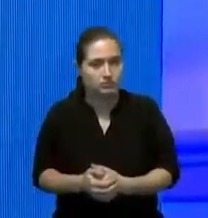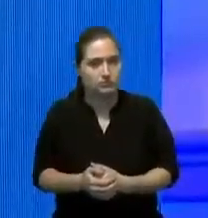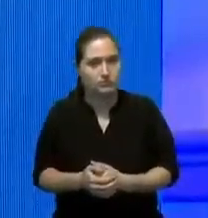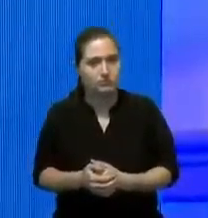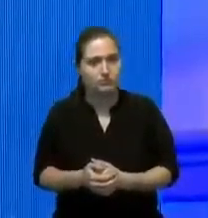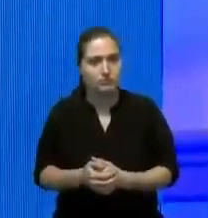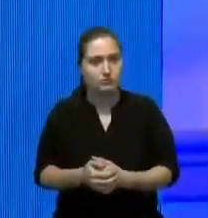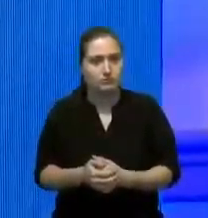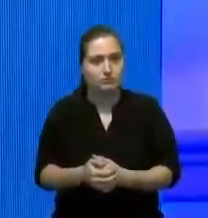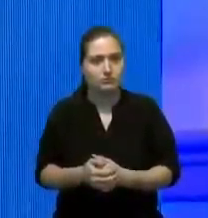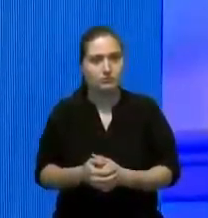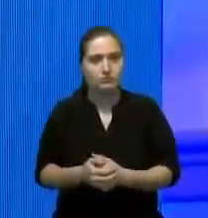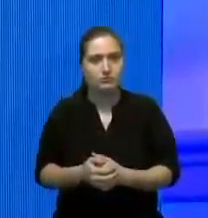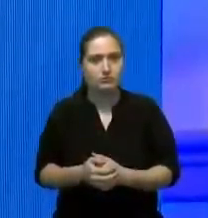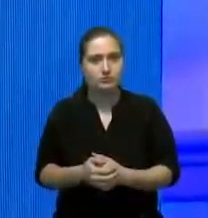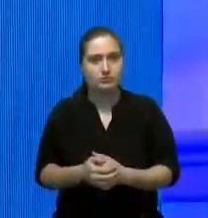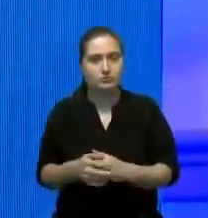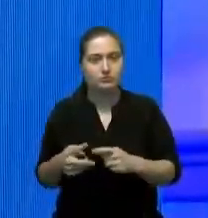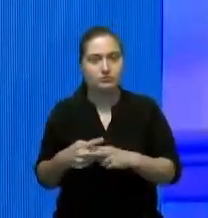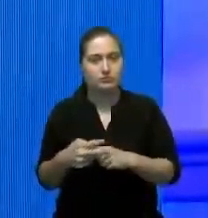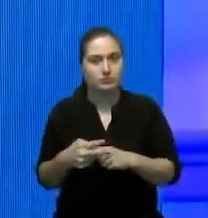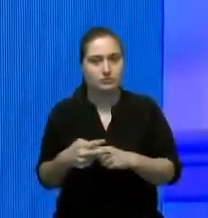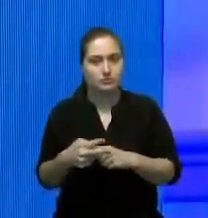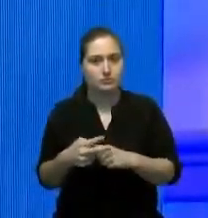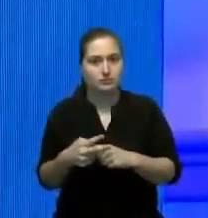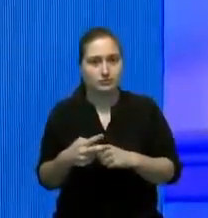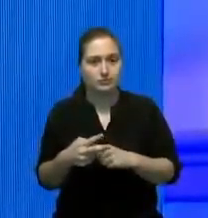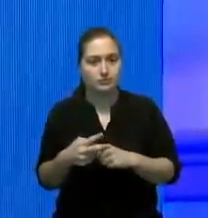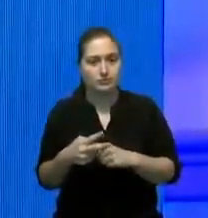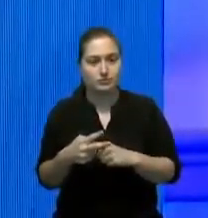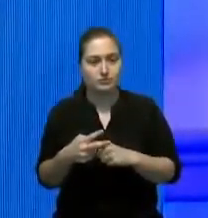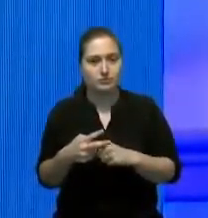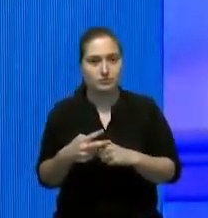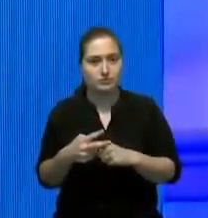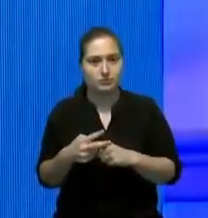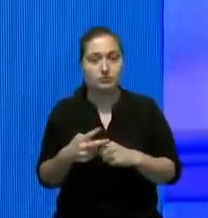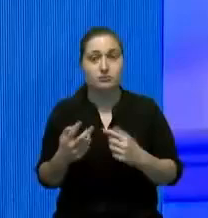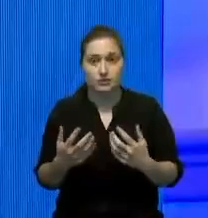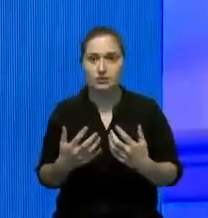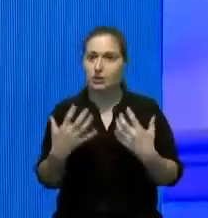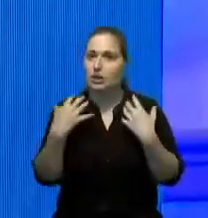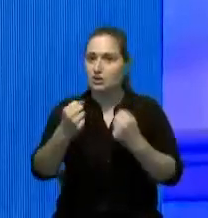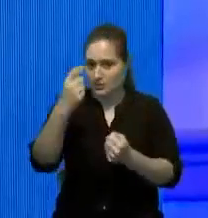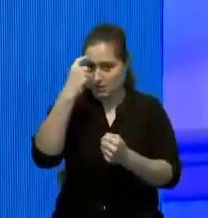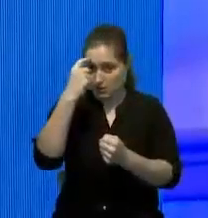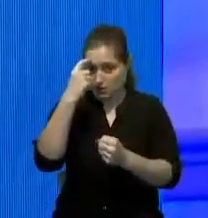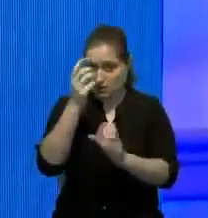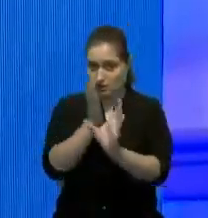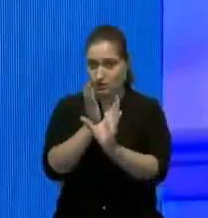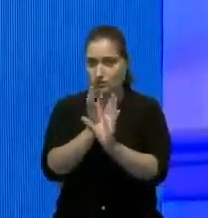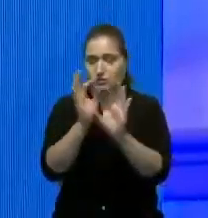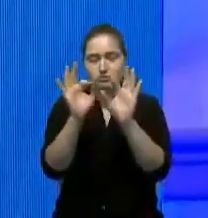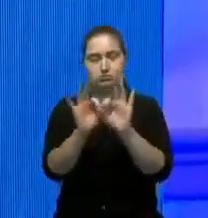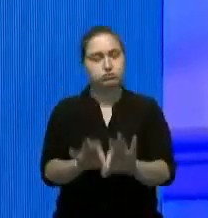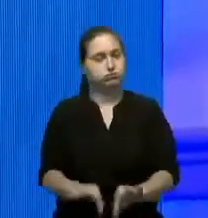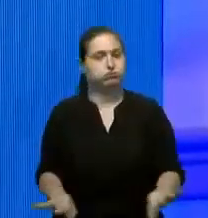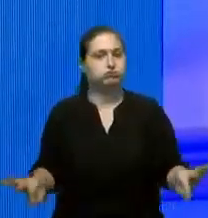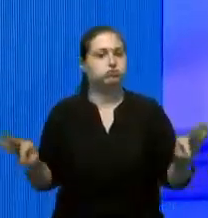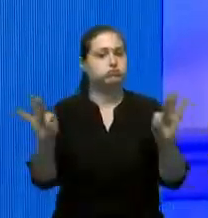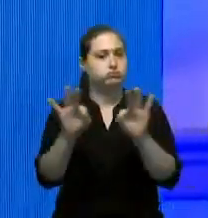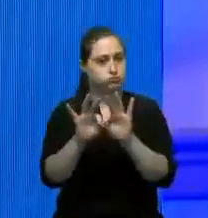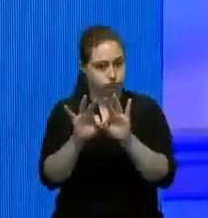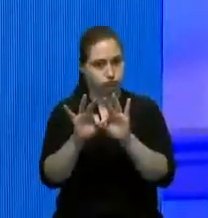es parte la salud mental es parte integral de lo que nosotros llamamos una salud